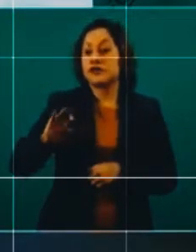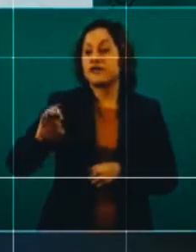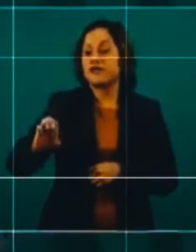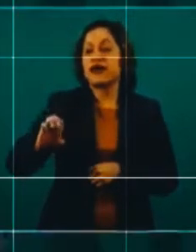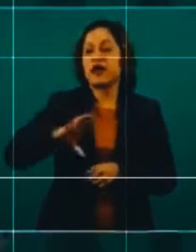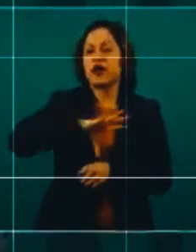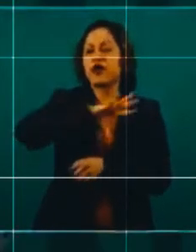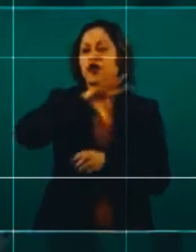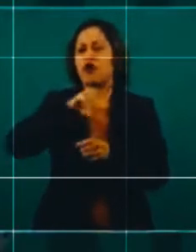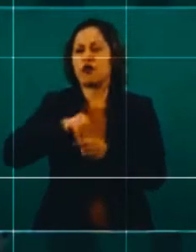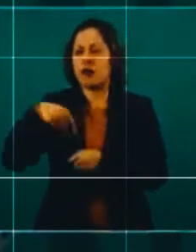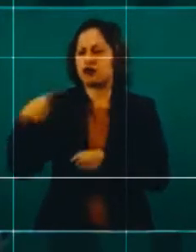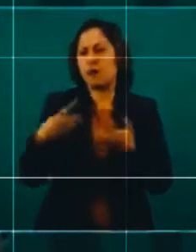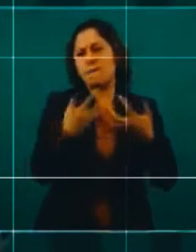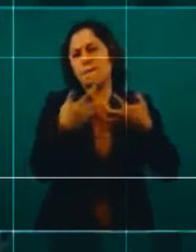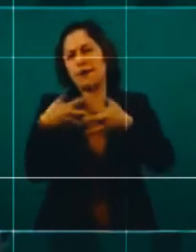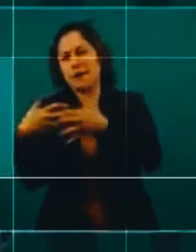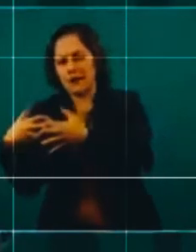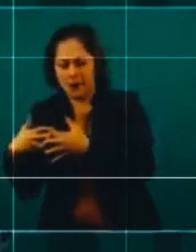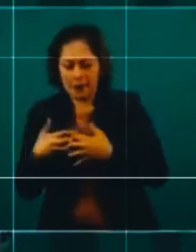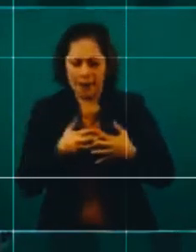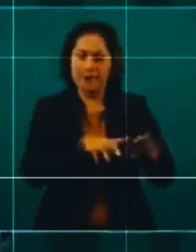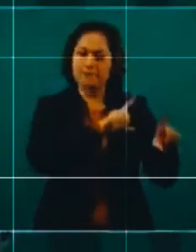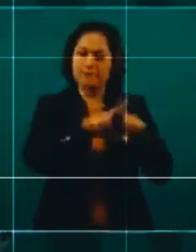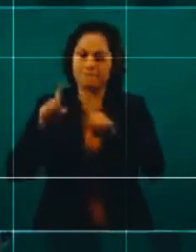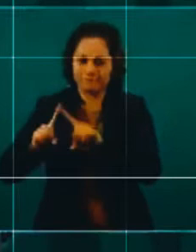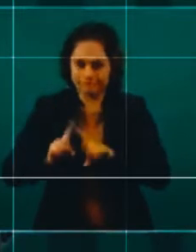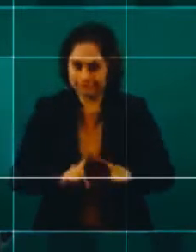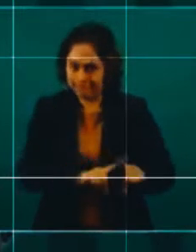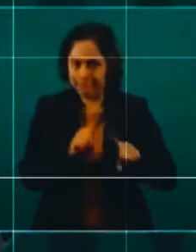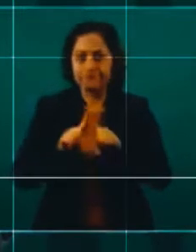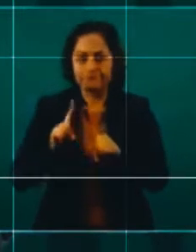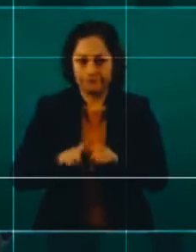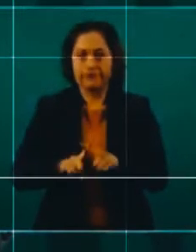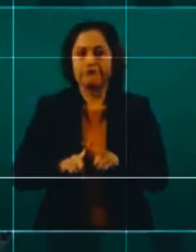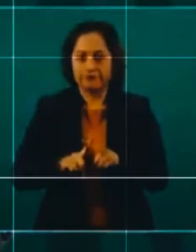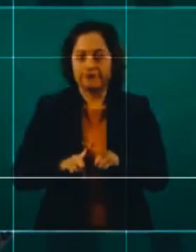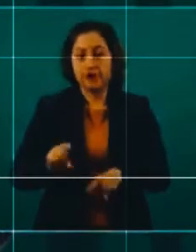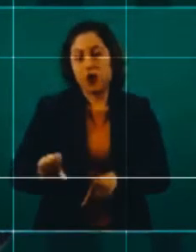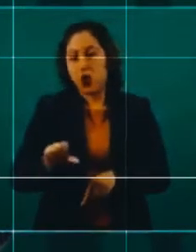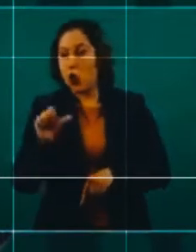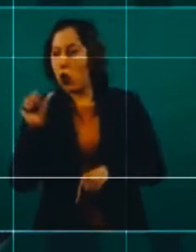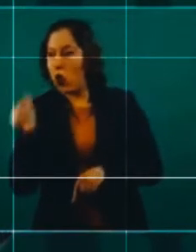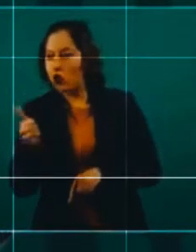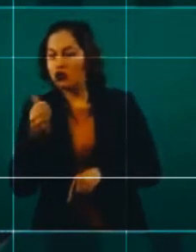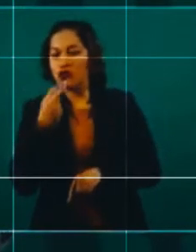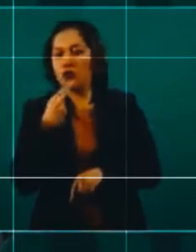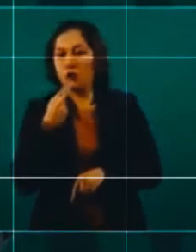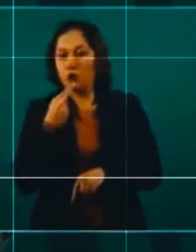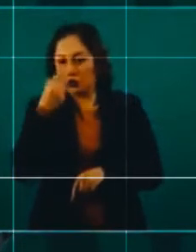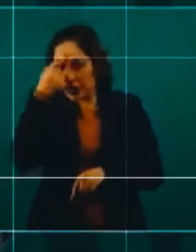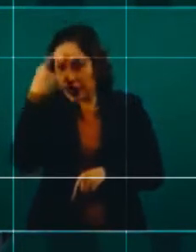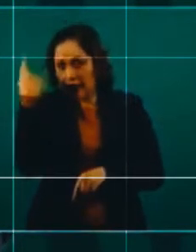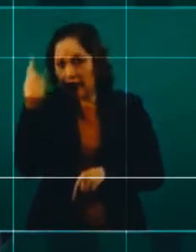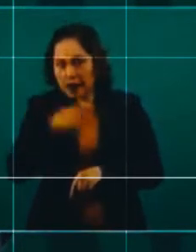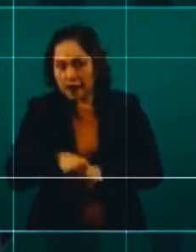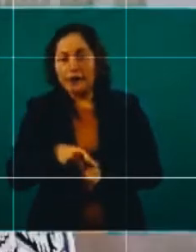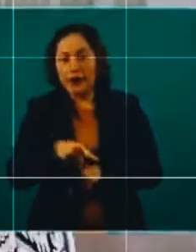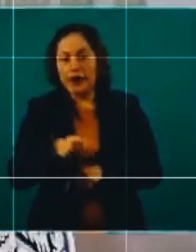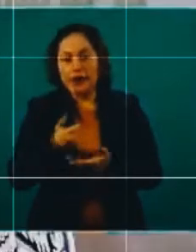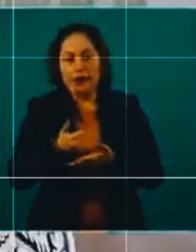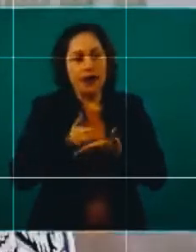de todos los tipos de combustibles alternativos, para poder enfrentar